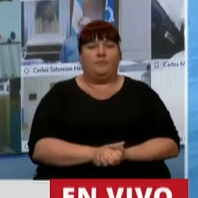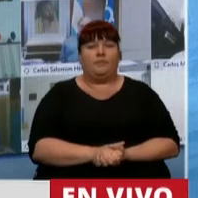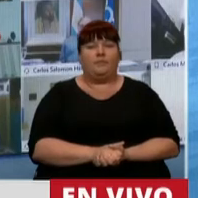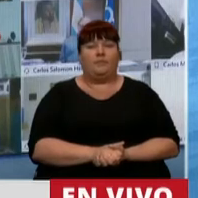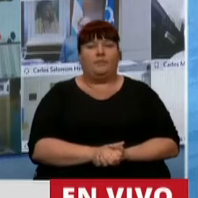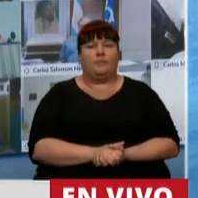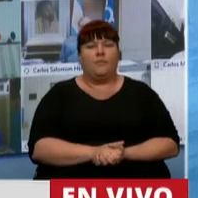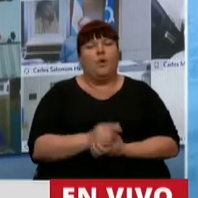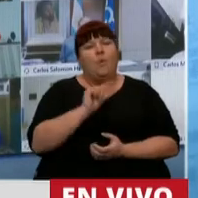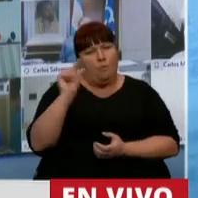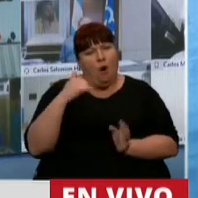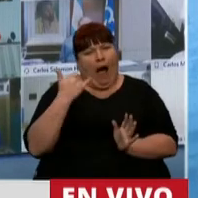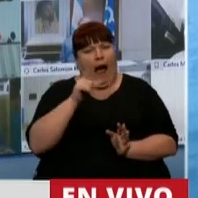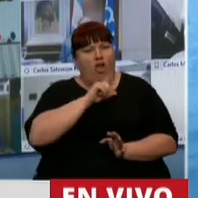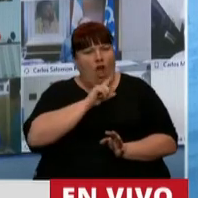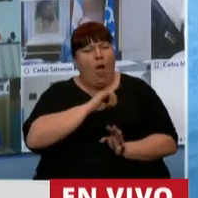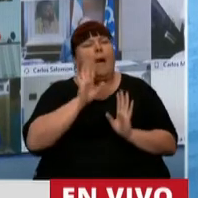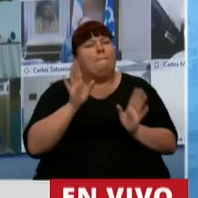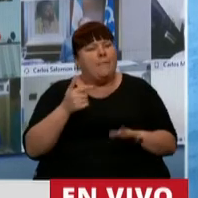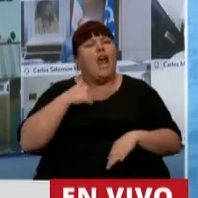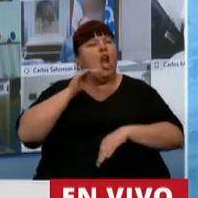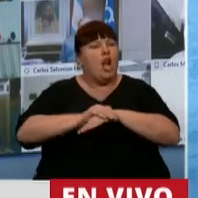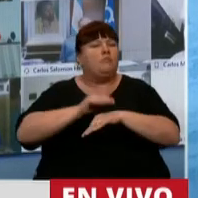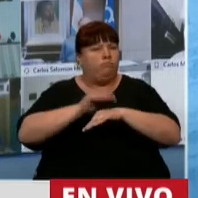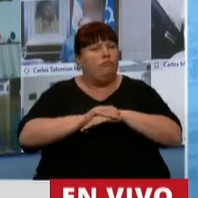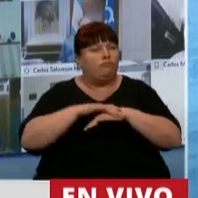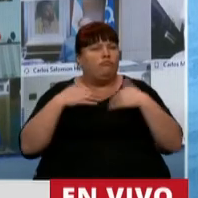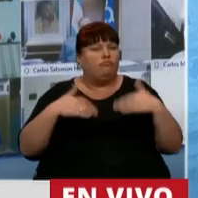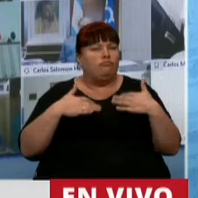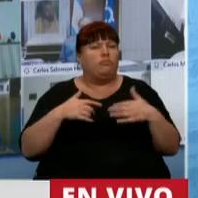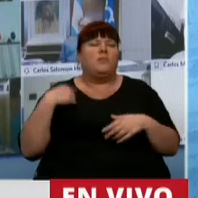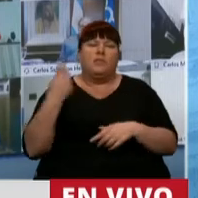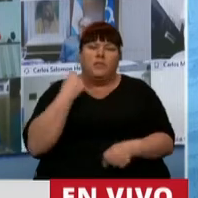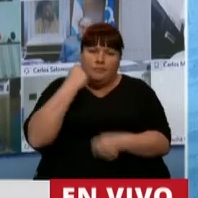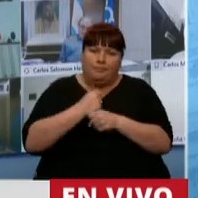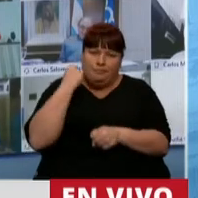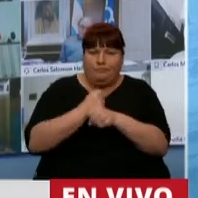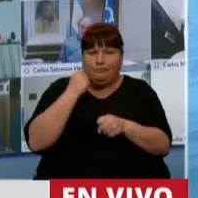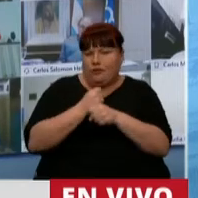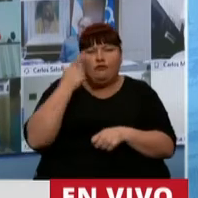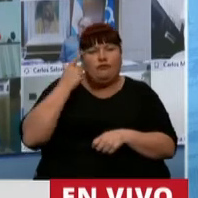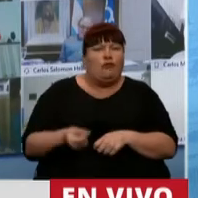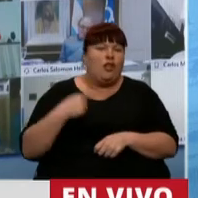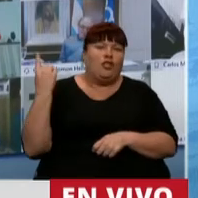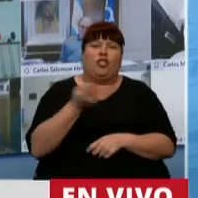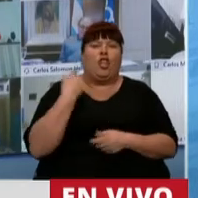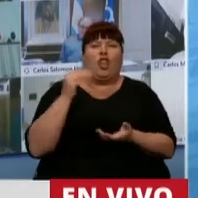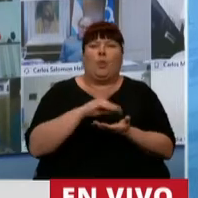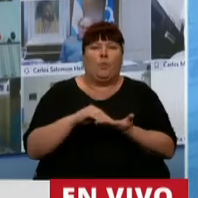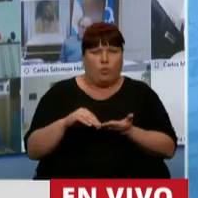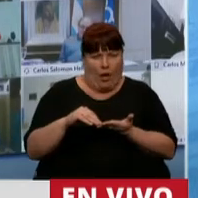un poco con dolor pero con una gran responsabilidad que hemos trabajado muchísimo los diputados